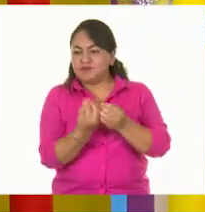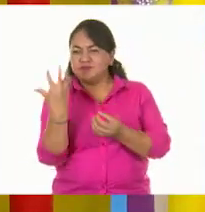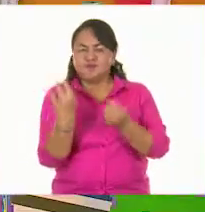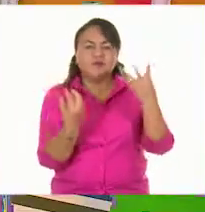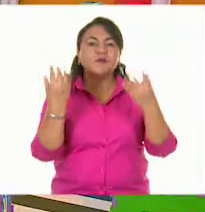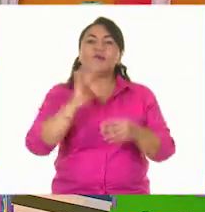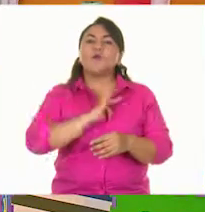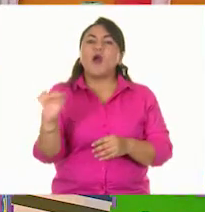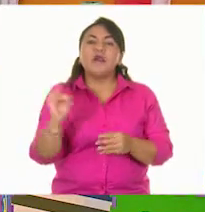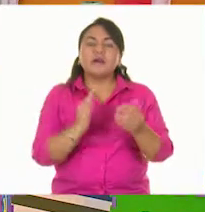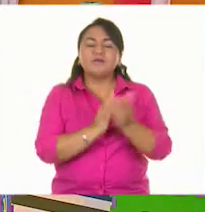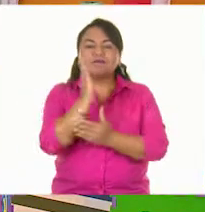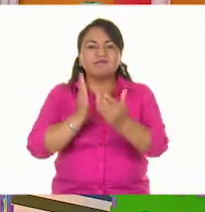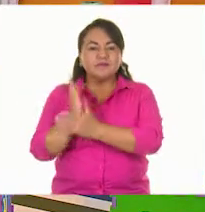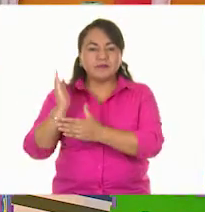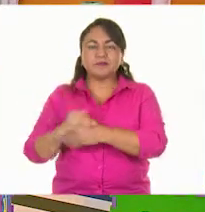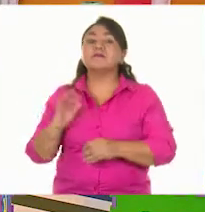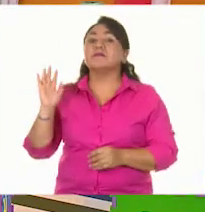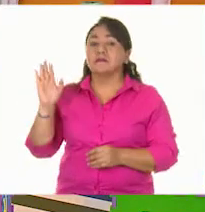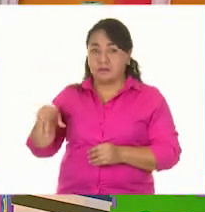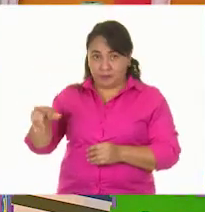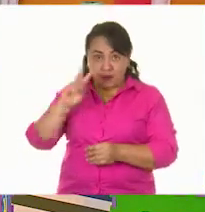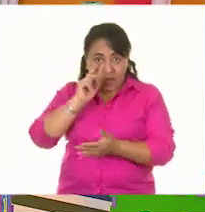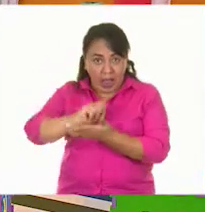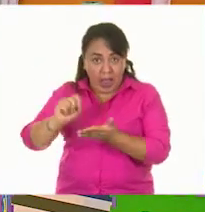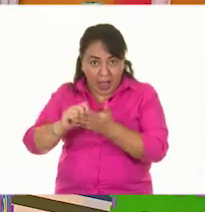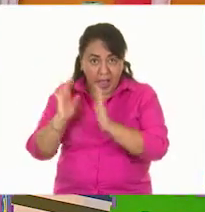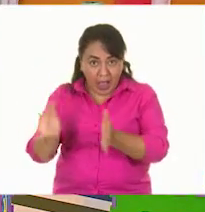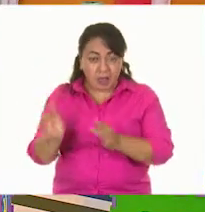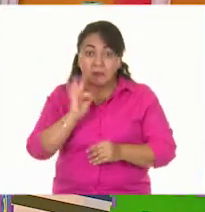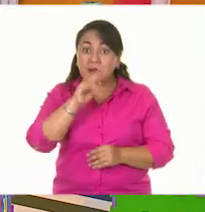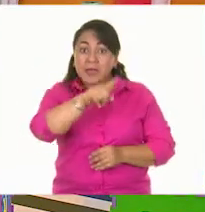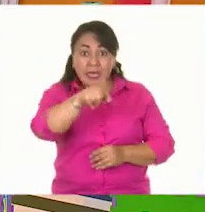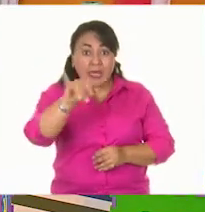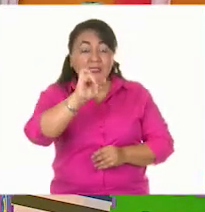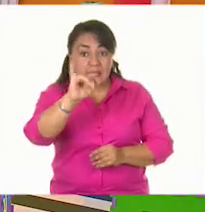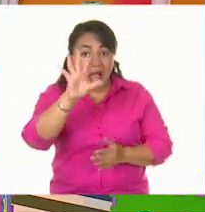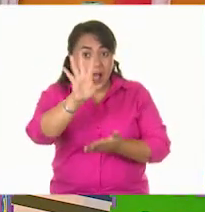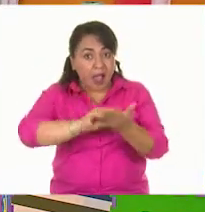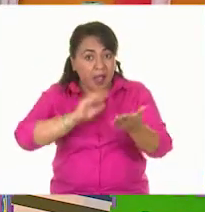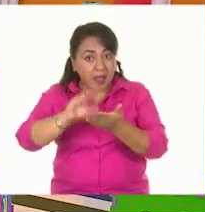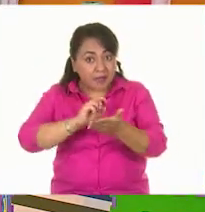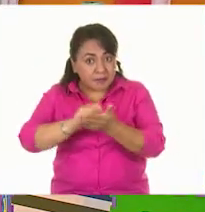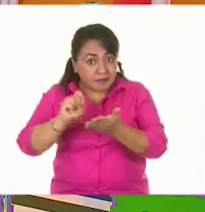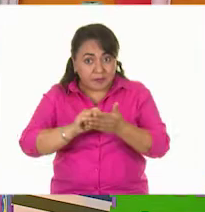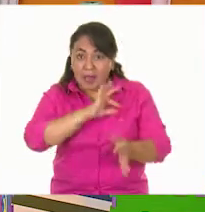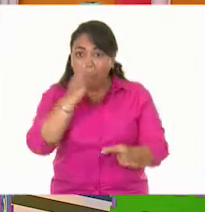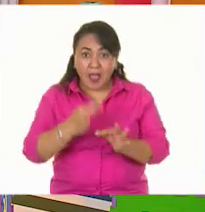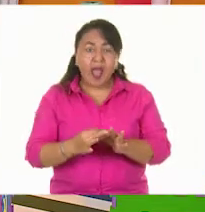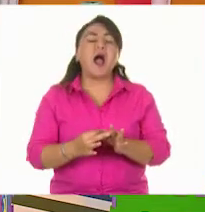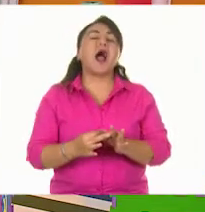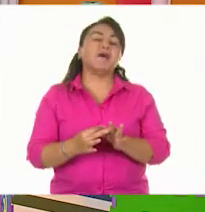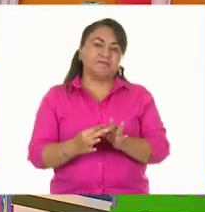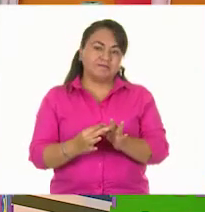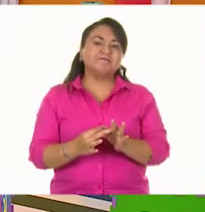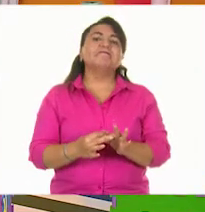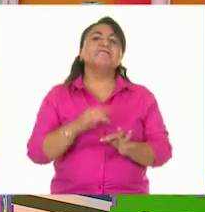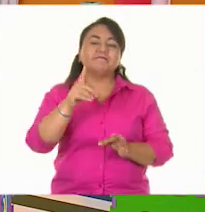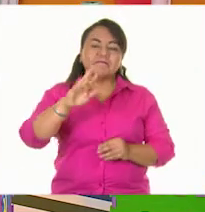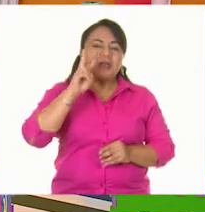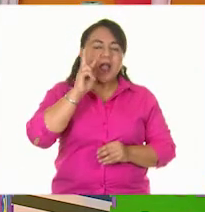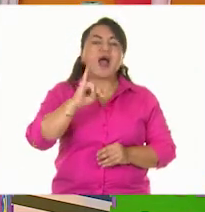¿Ustedes en casa escribieron alguna de estas ideas? Si ustedes escribieron alguna de estas ideas, quiere decir que están